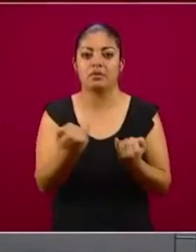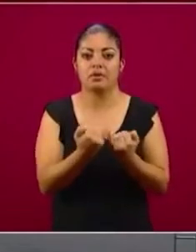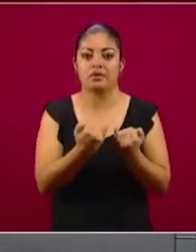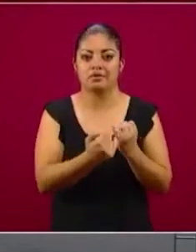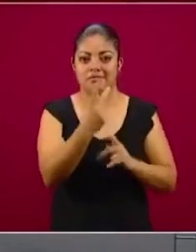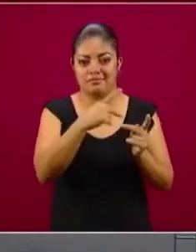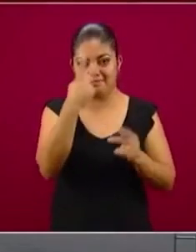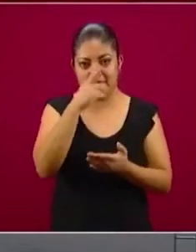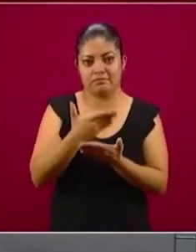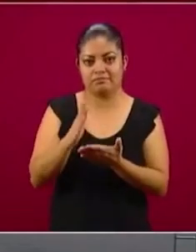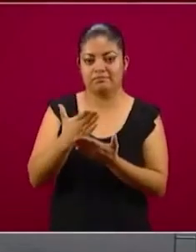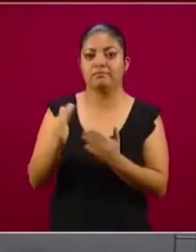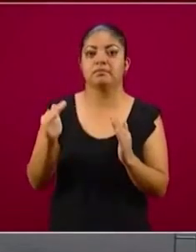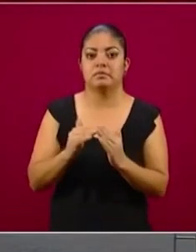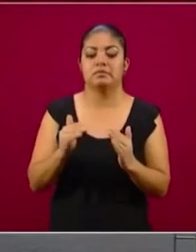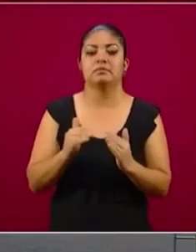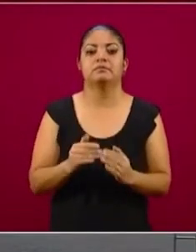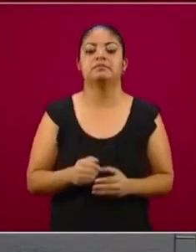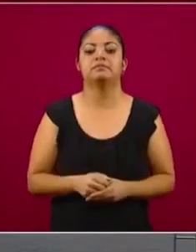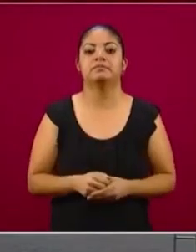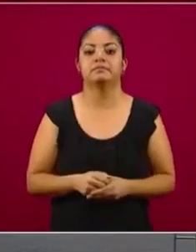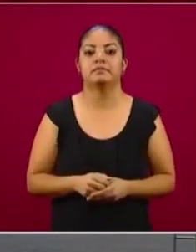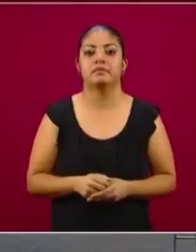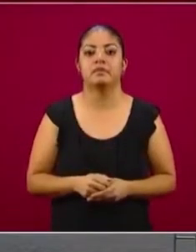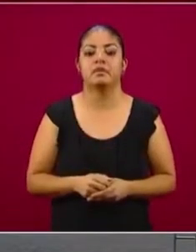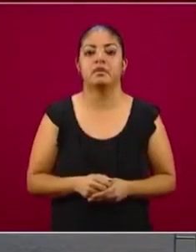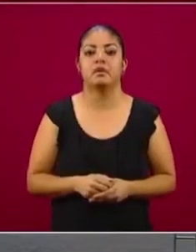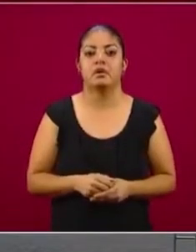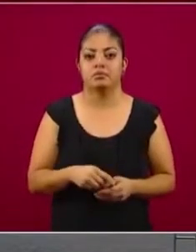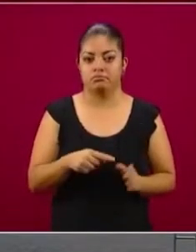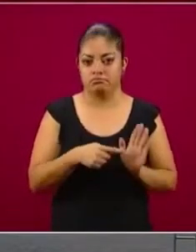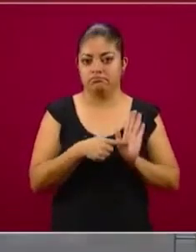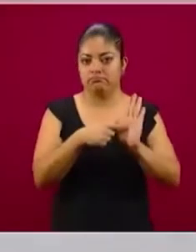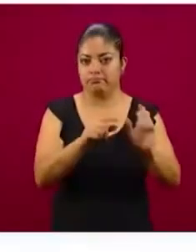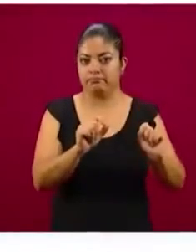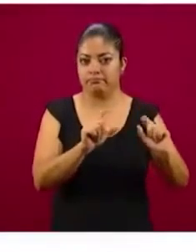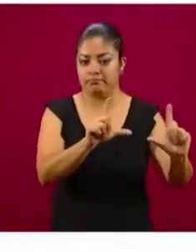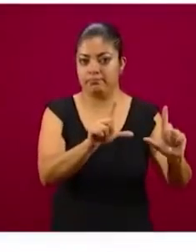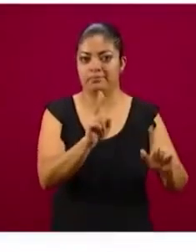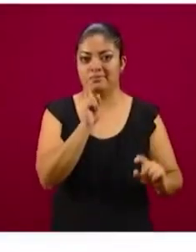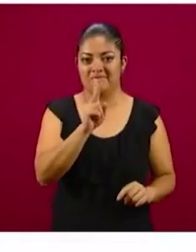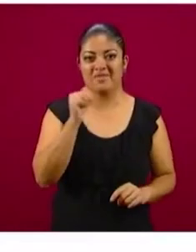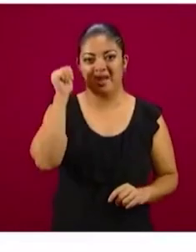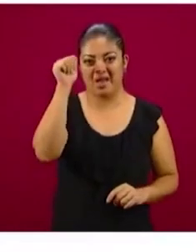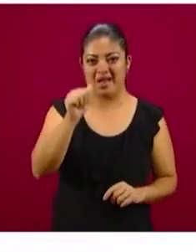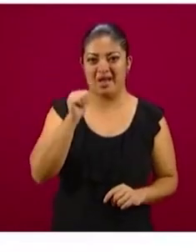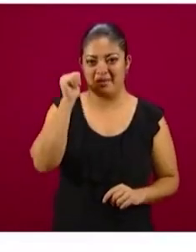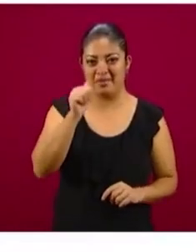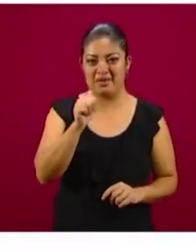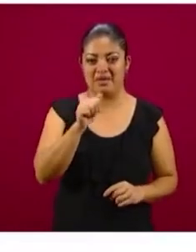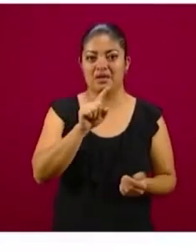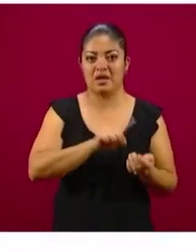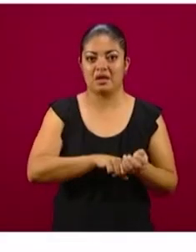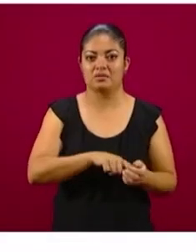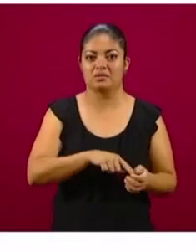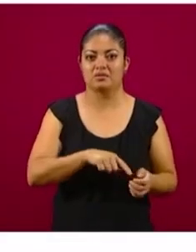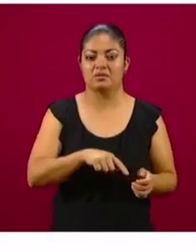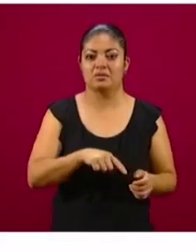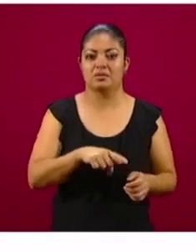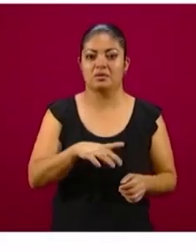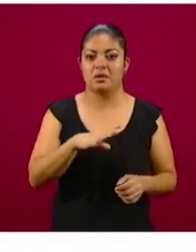sigue, teníamos cómo iba hasta abril la entrega de crédito, se han entregado